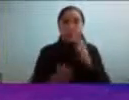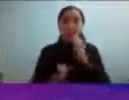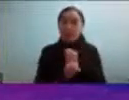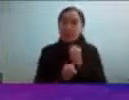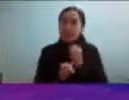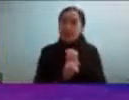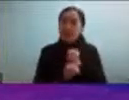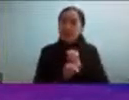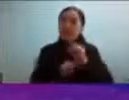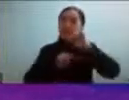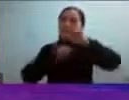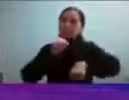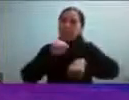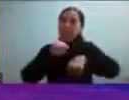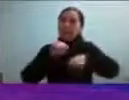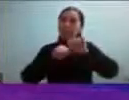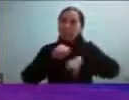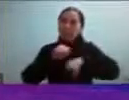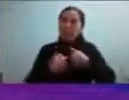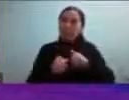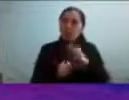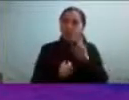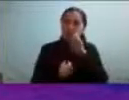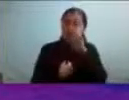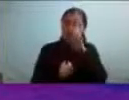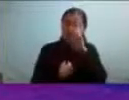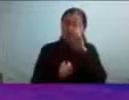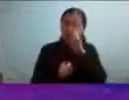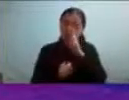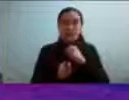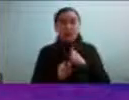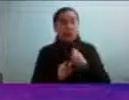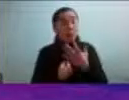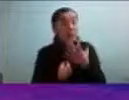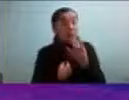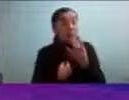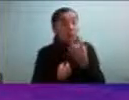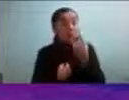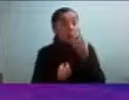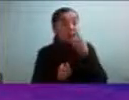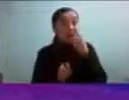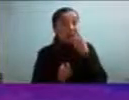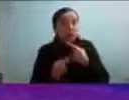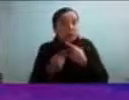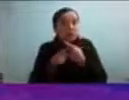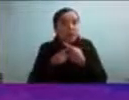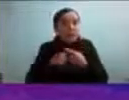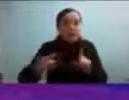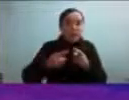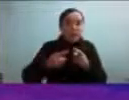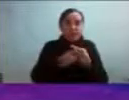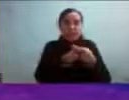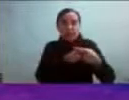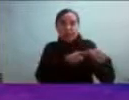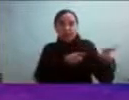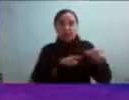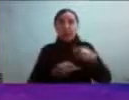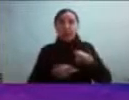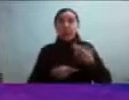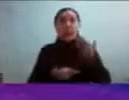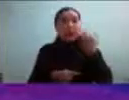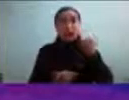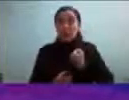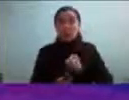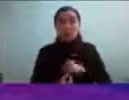aceptar mis rarezas y aceptar las cosas que yo me daba cuenta que eran diferentes y en realidad cosas que antes no me gustaban pero en ese momento fue